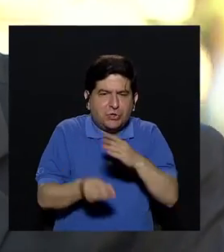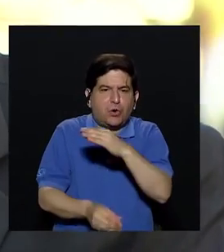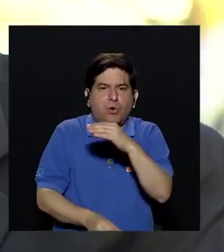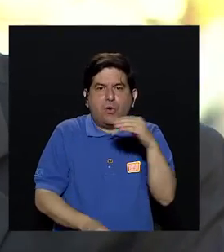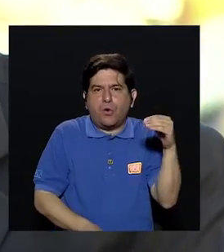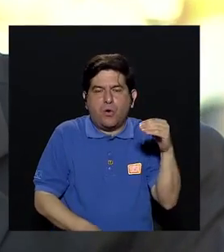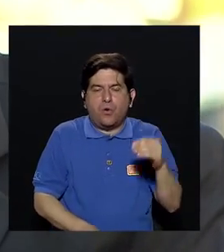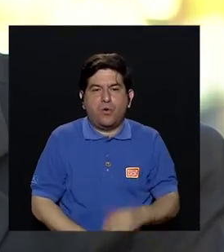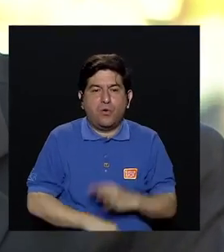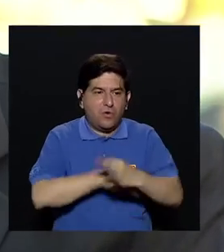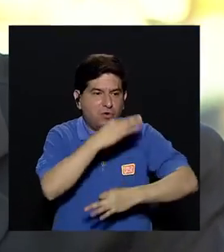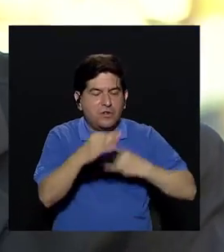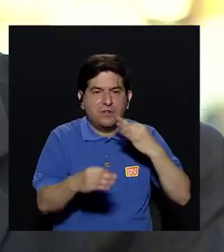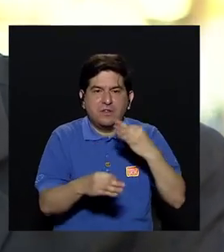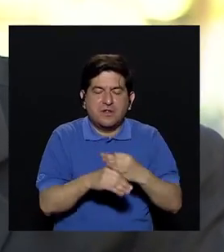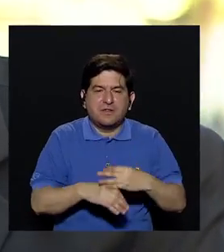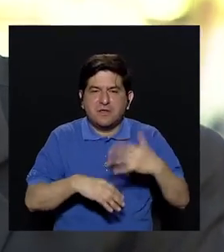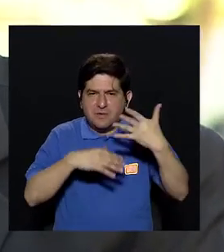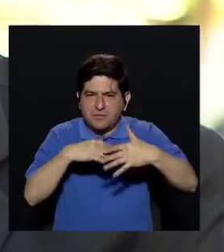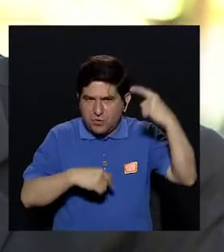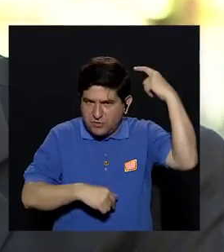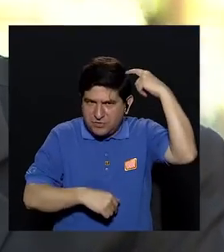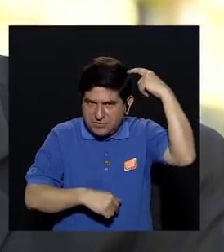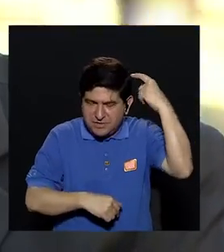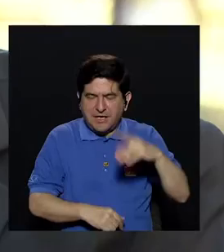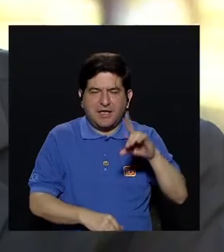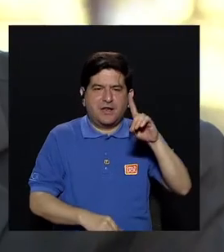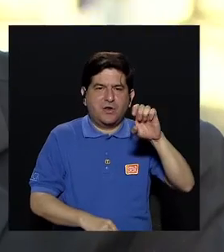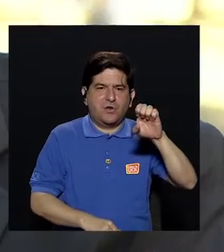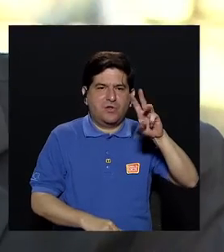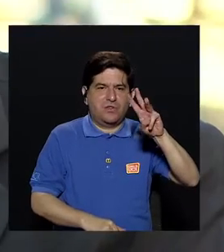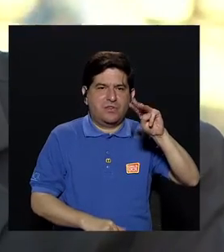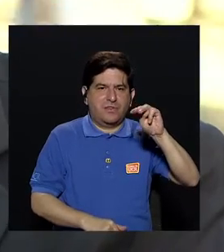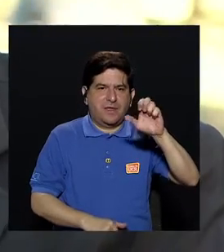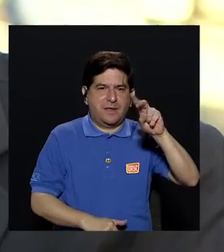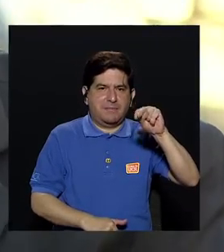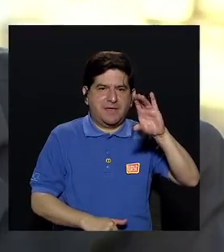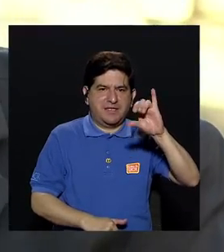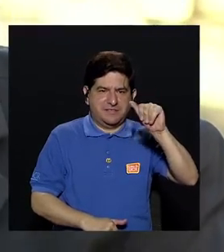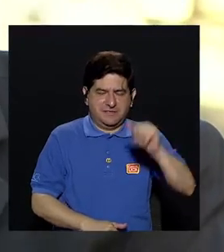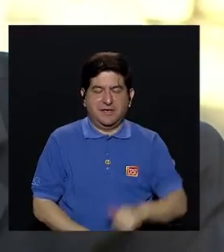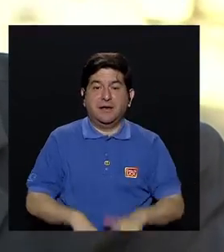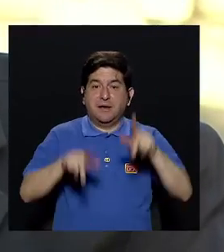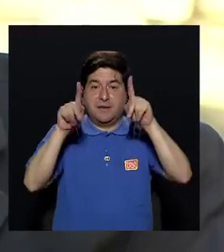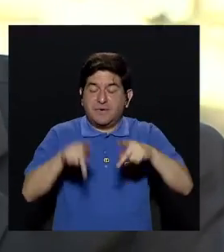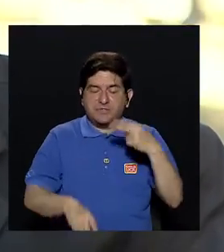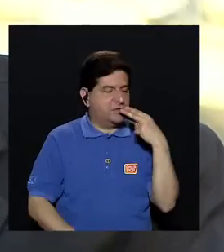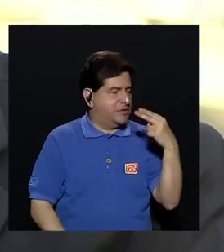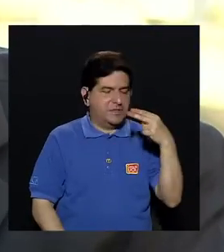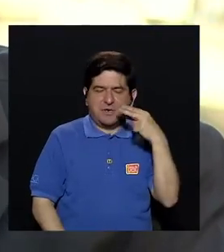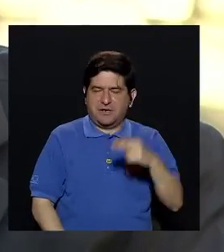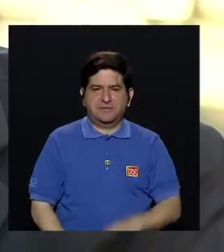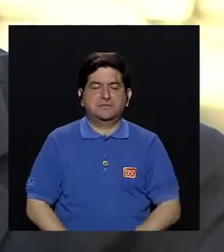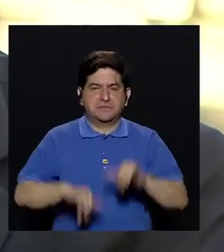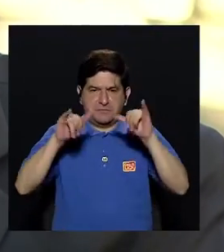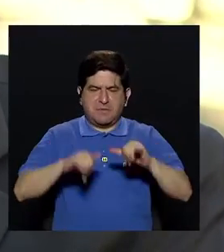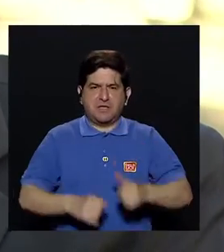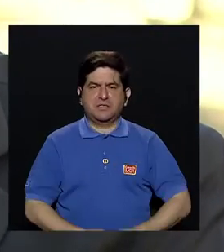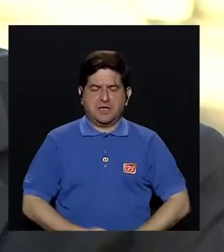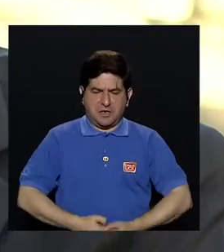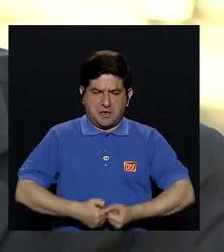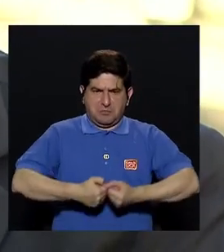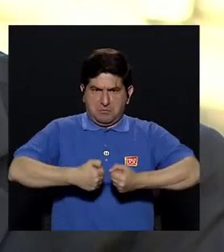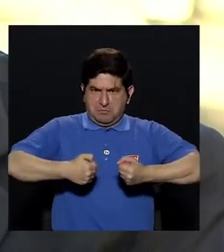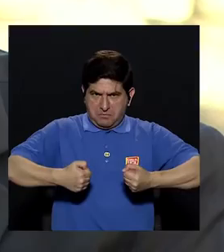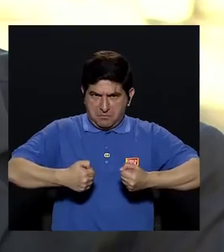demencia vascular. Y se ha visto también que las personas que no fuman, que mantienen un